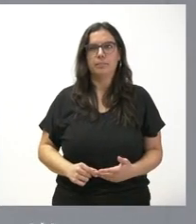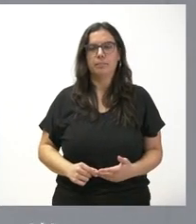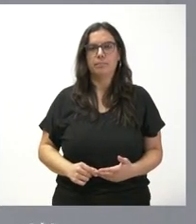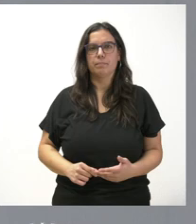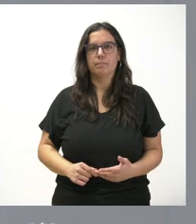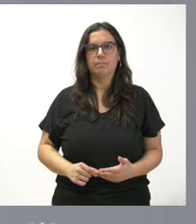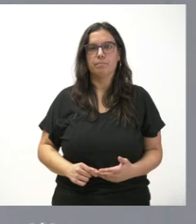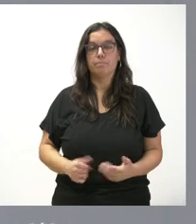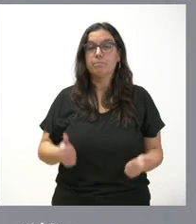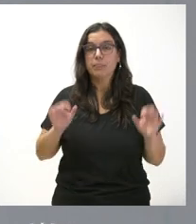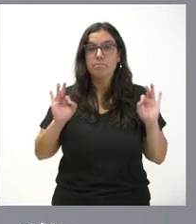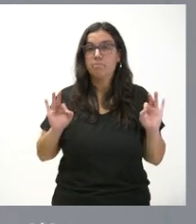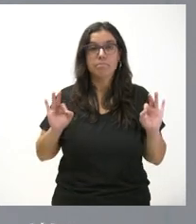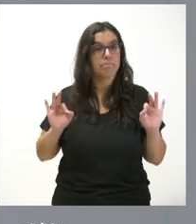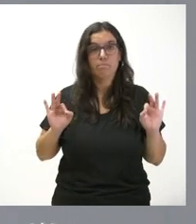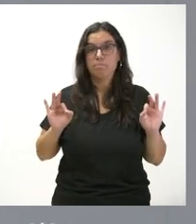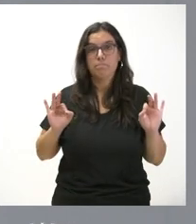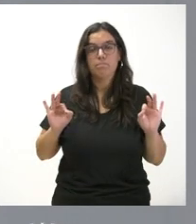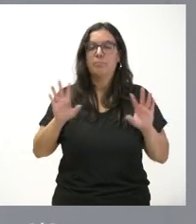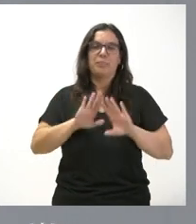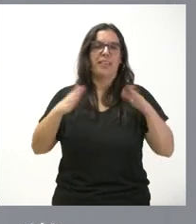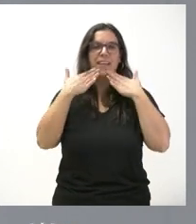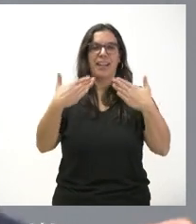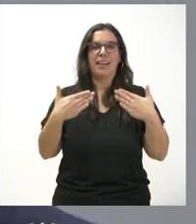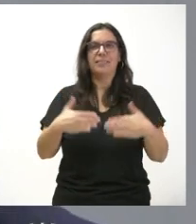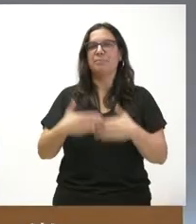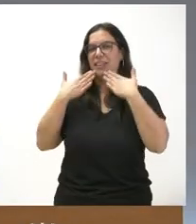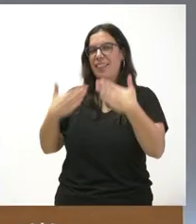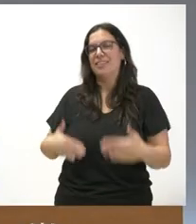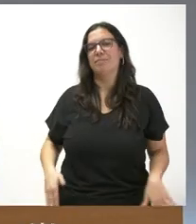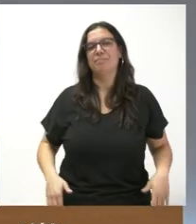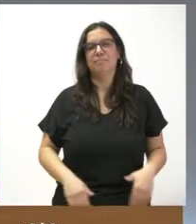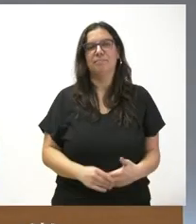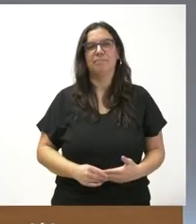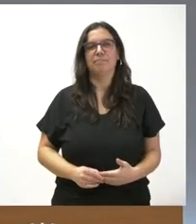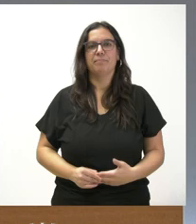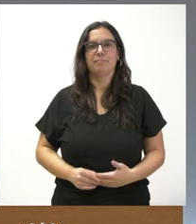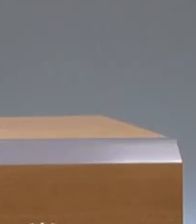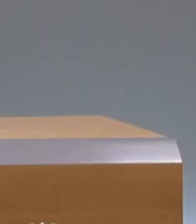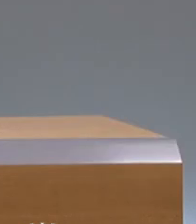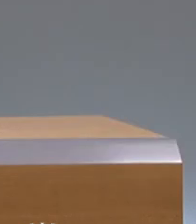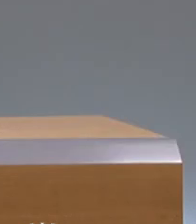¿alguna cosa más? es todo gracias gracias gracias gracias gracias